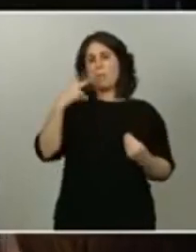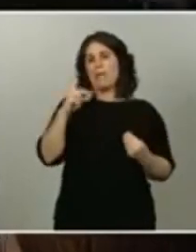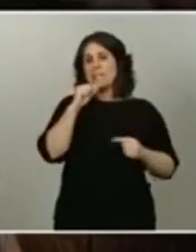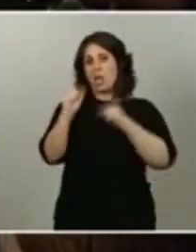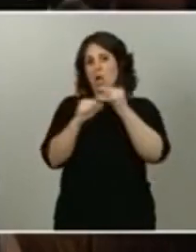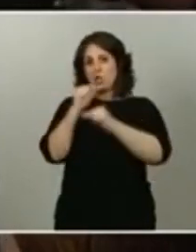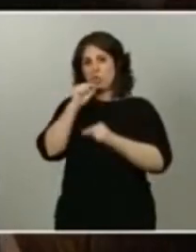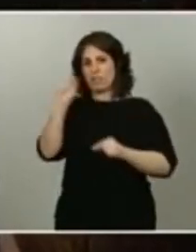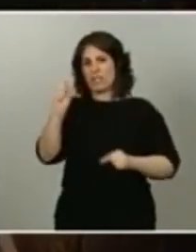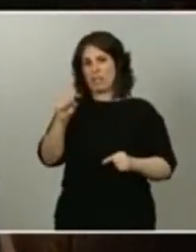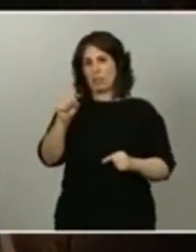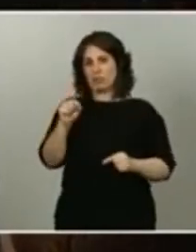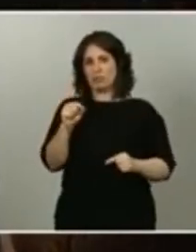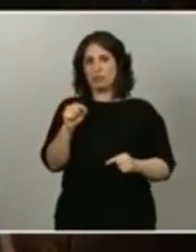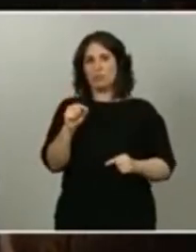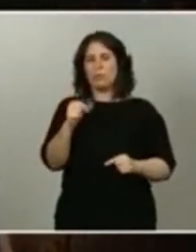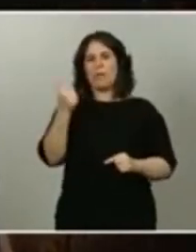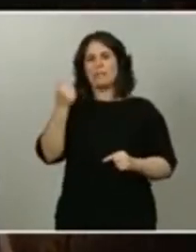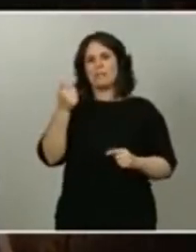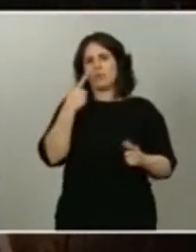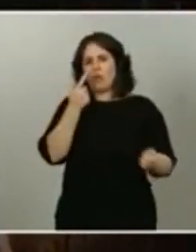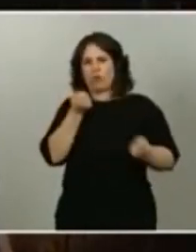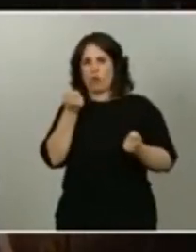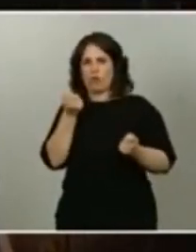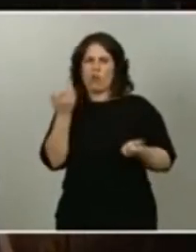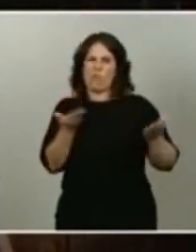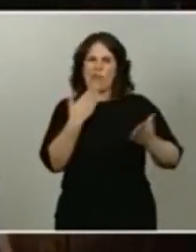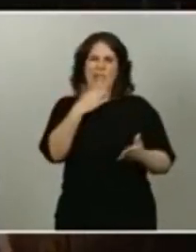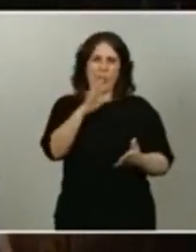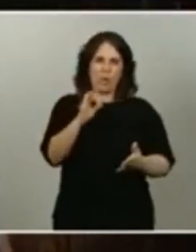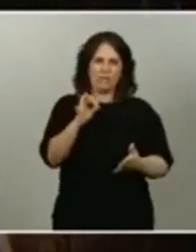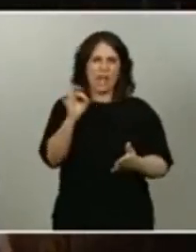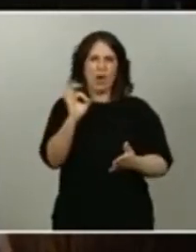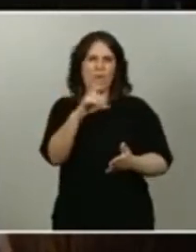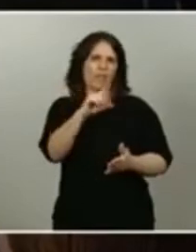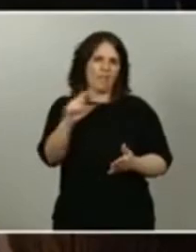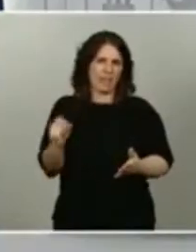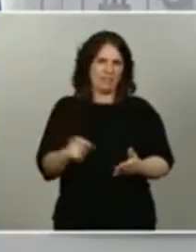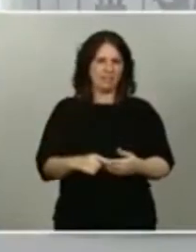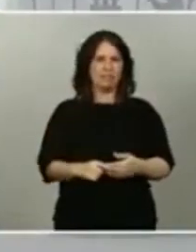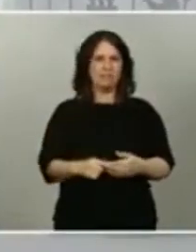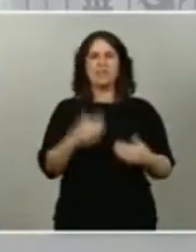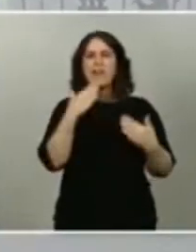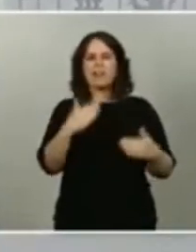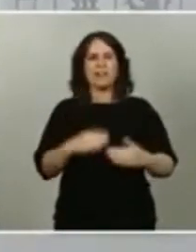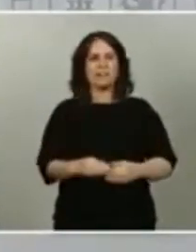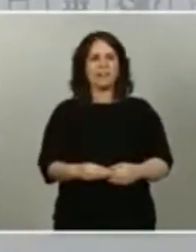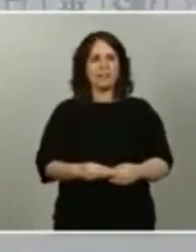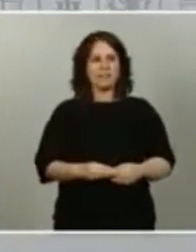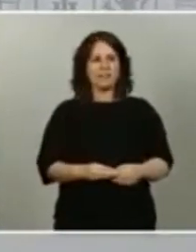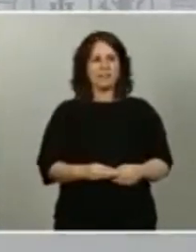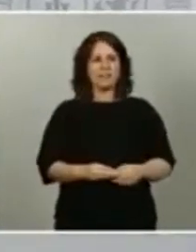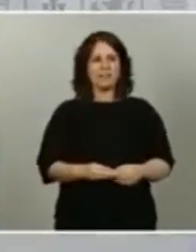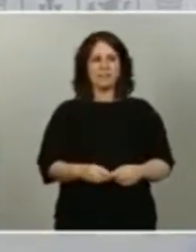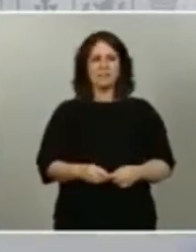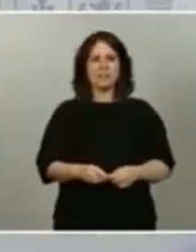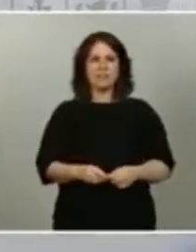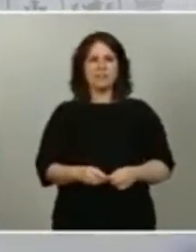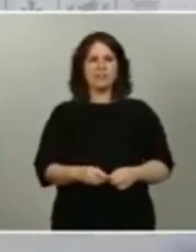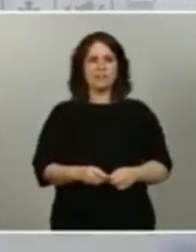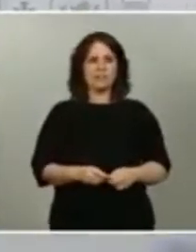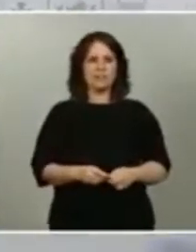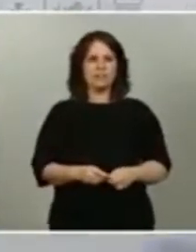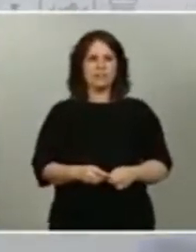de que 50 o que 100 que también se han estudiado entre los embajadores de la Unión Europea. Gracias. Sí, voy a también